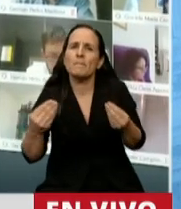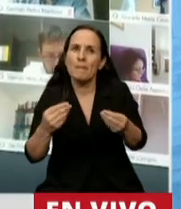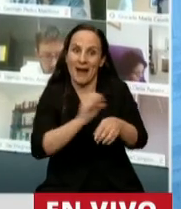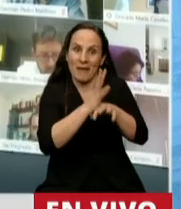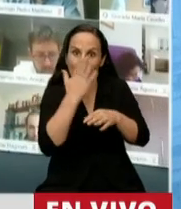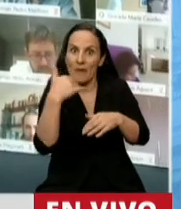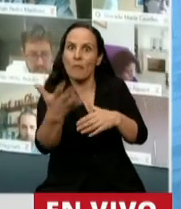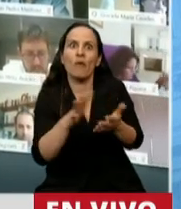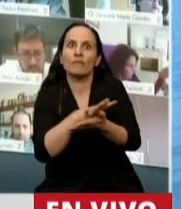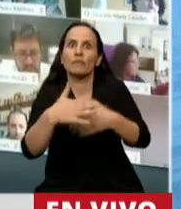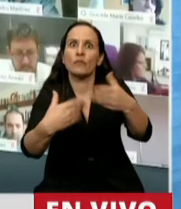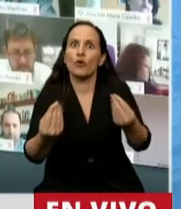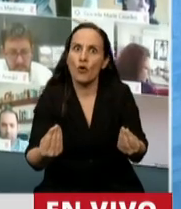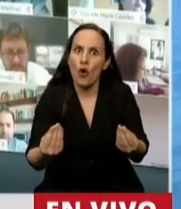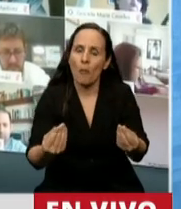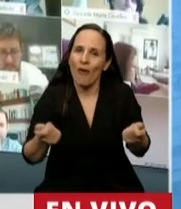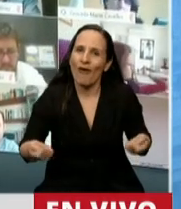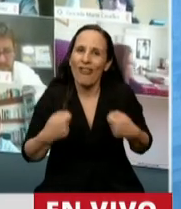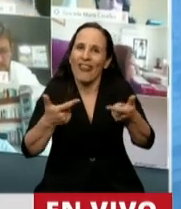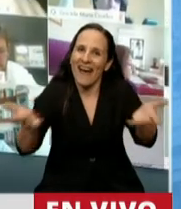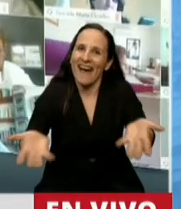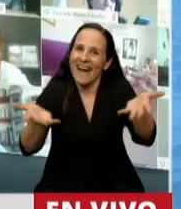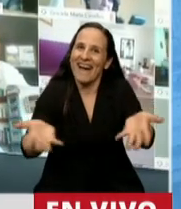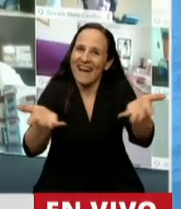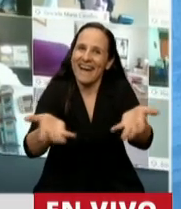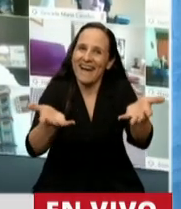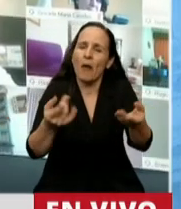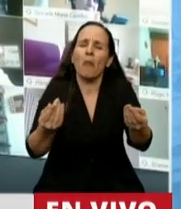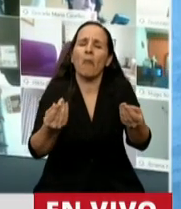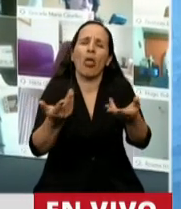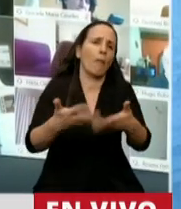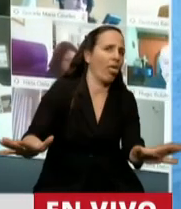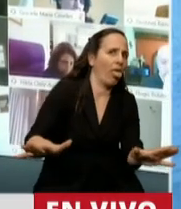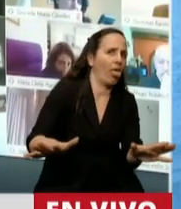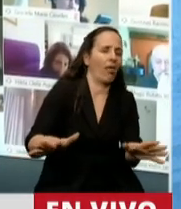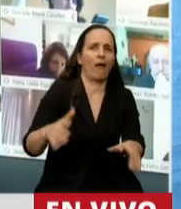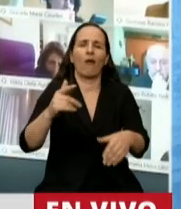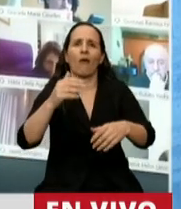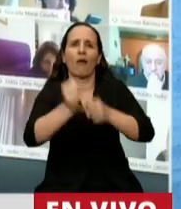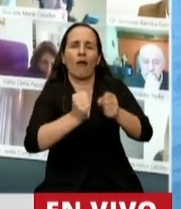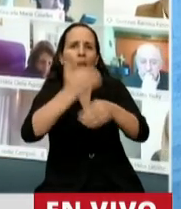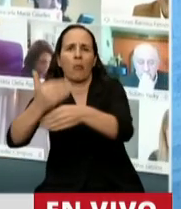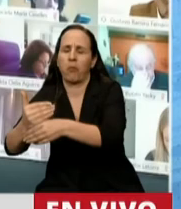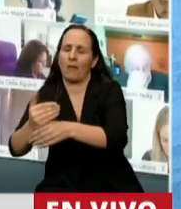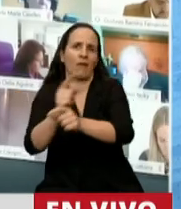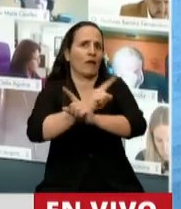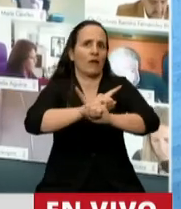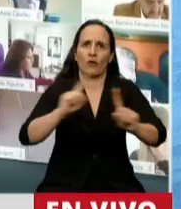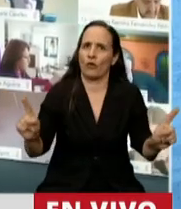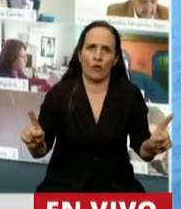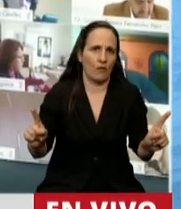-pandemia es un aliciente para que no bajen los brazos ni las persianas y para que puedan continuar